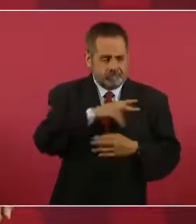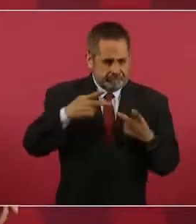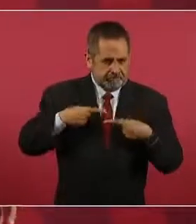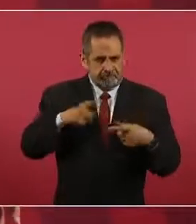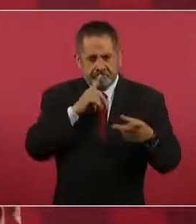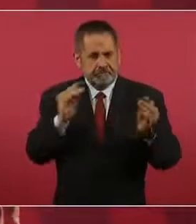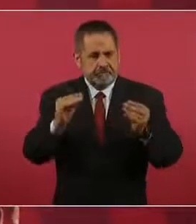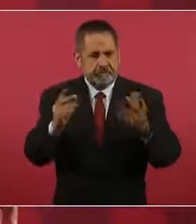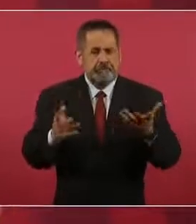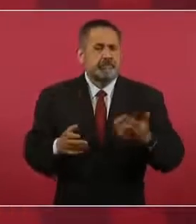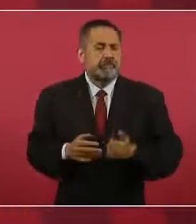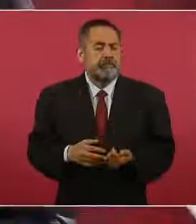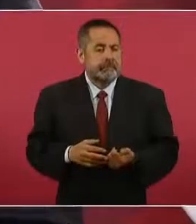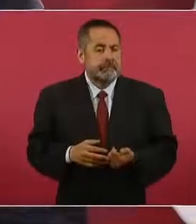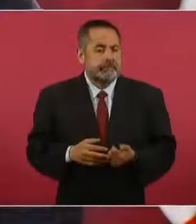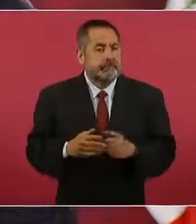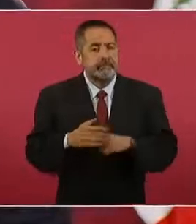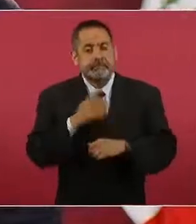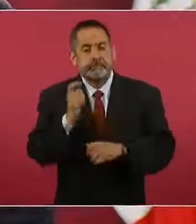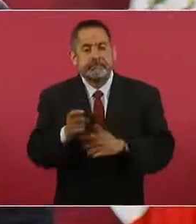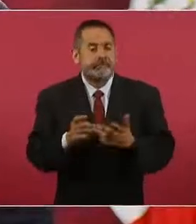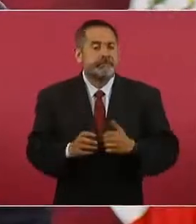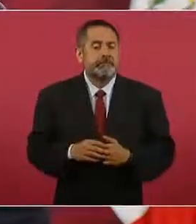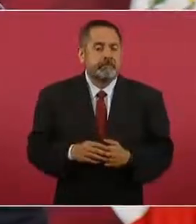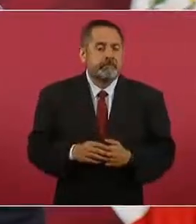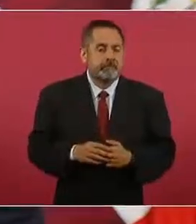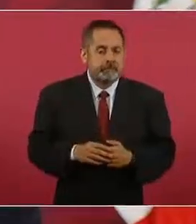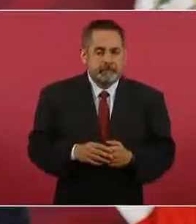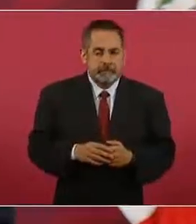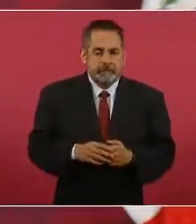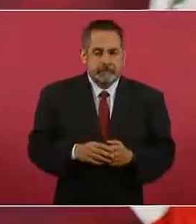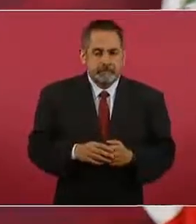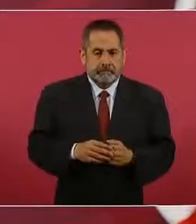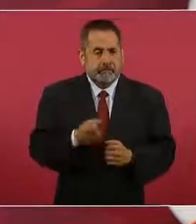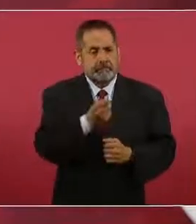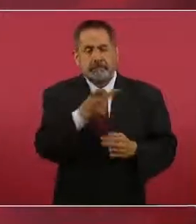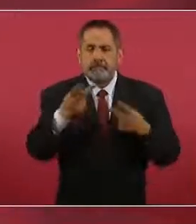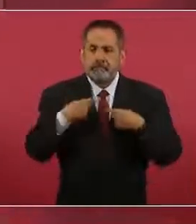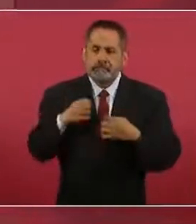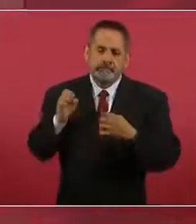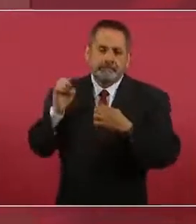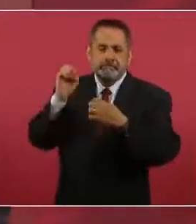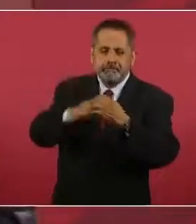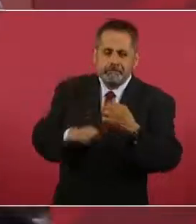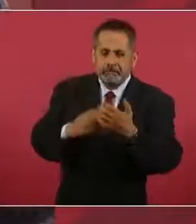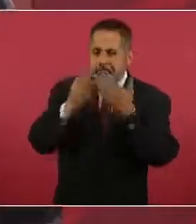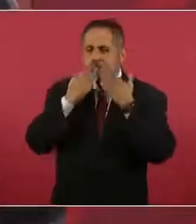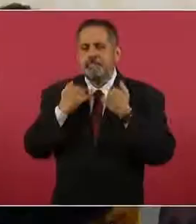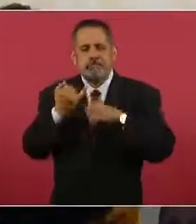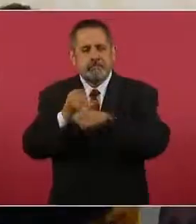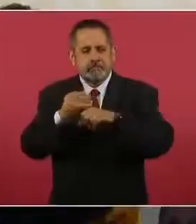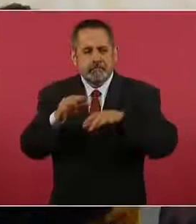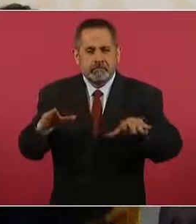porque hay gente engañada, desinformada.